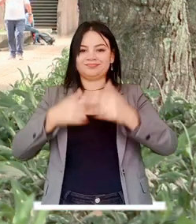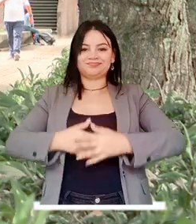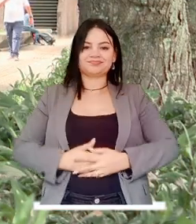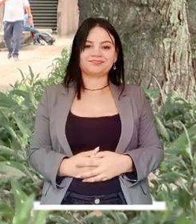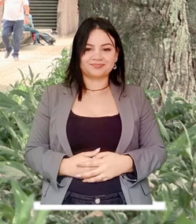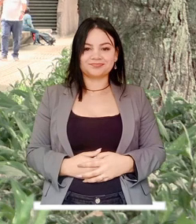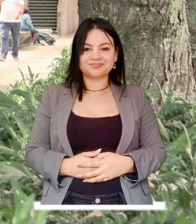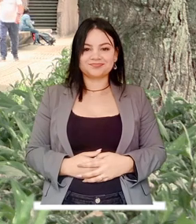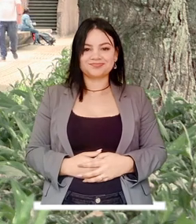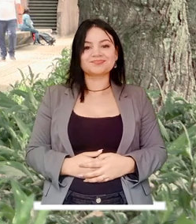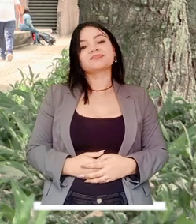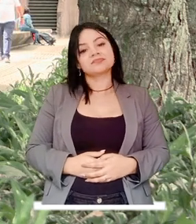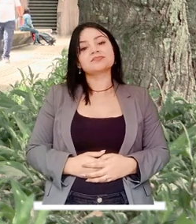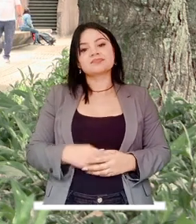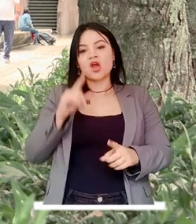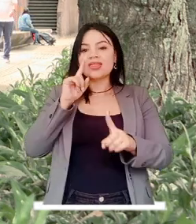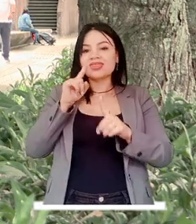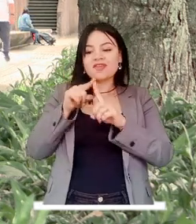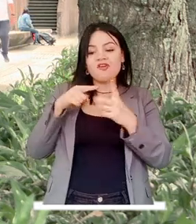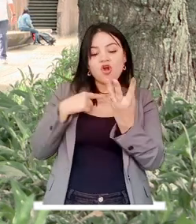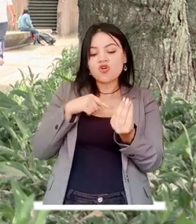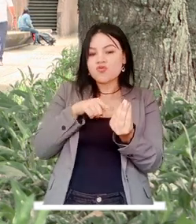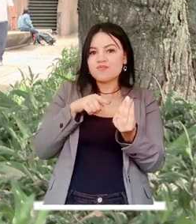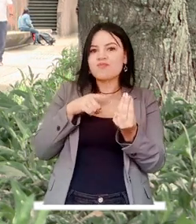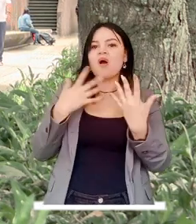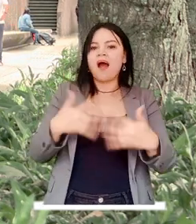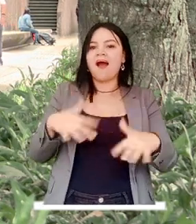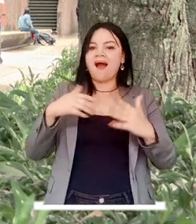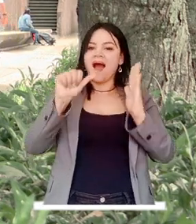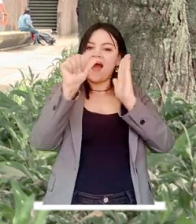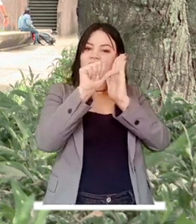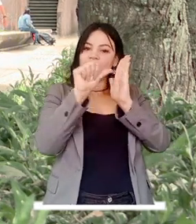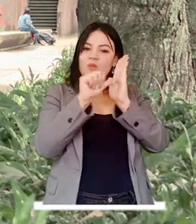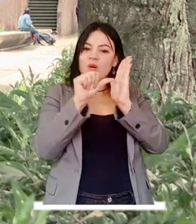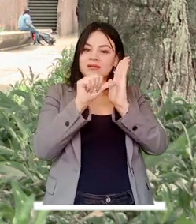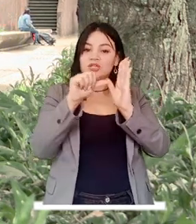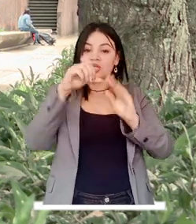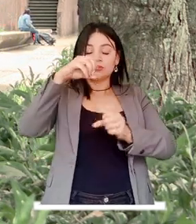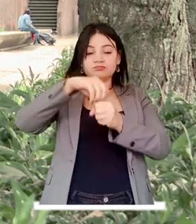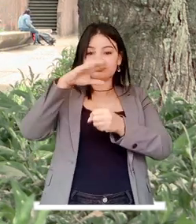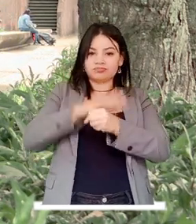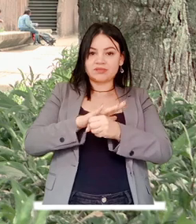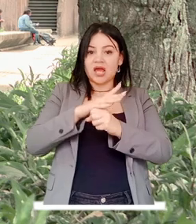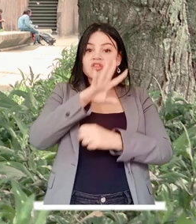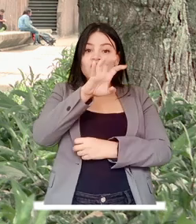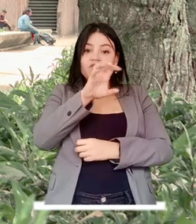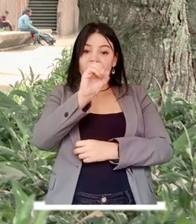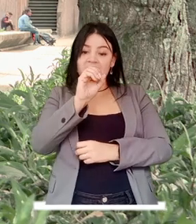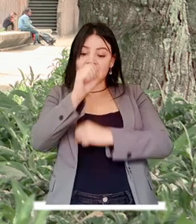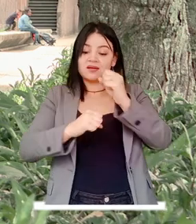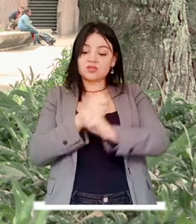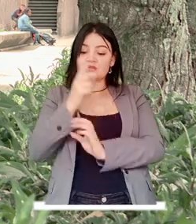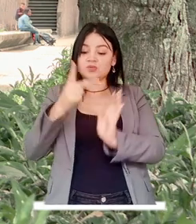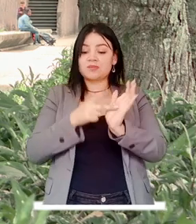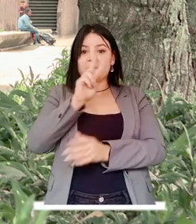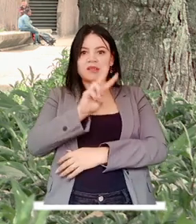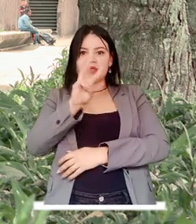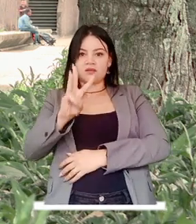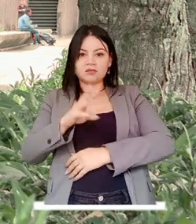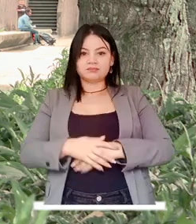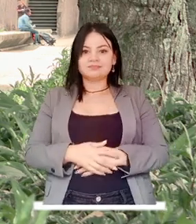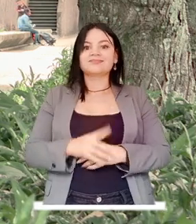programa pasara a ser un acuerdo distrital, que es el 90 del 2023. Esto hizo que se